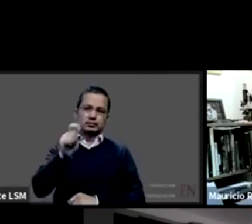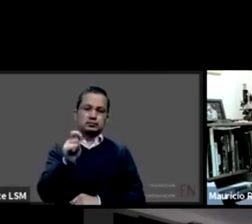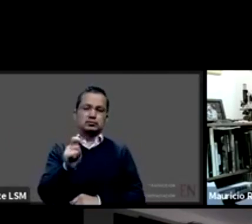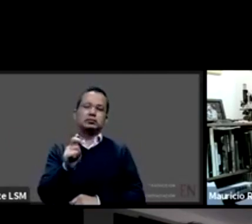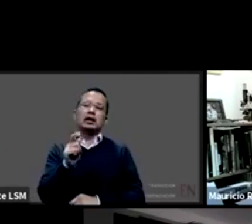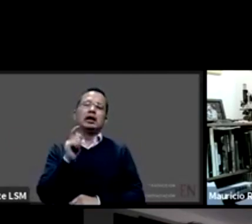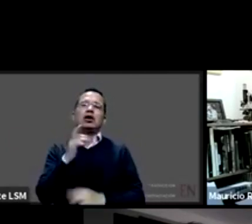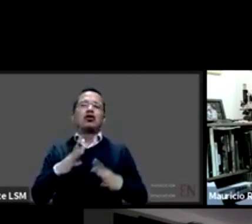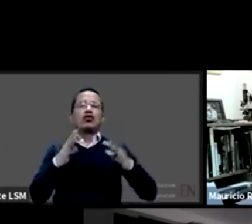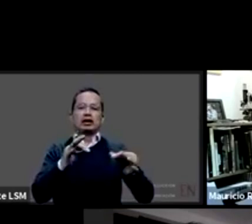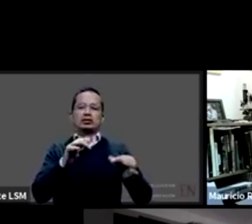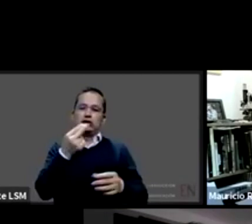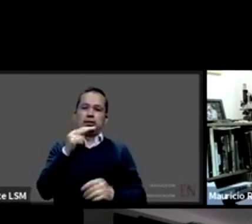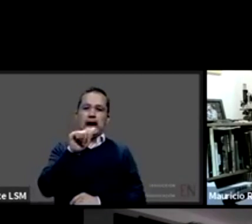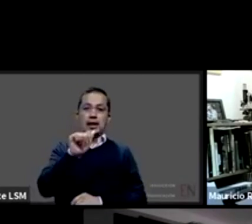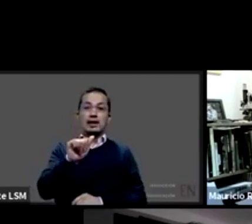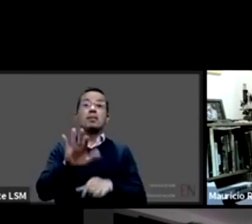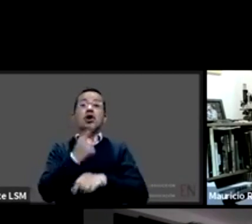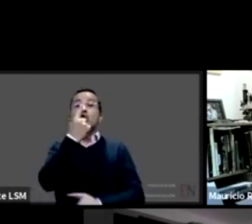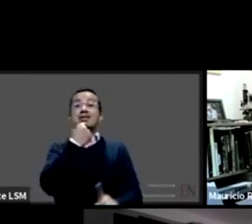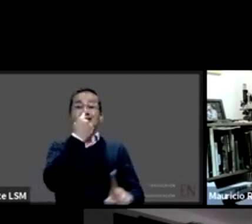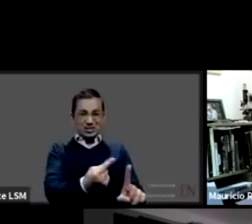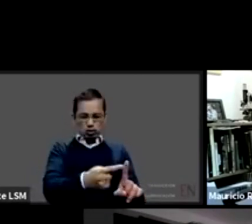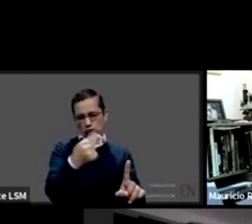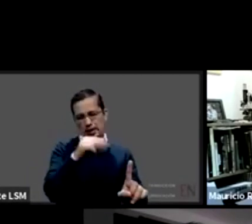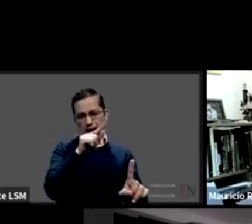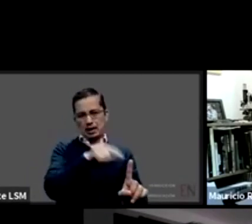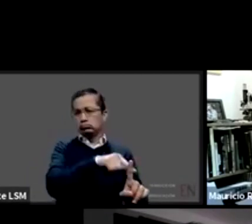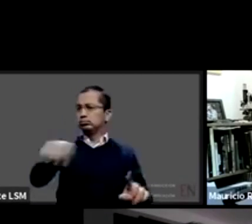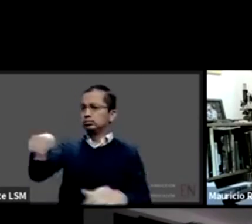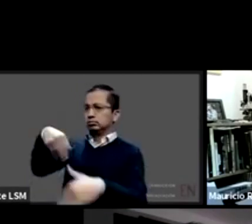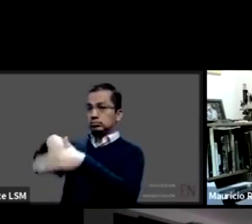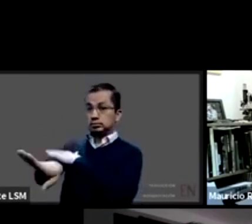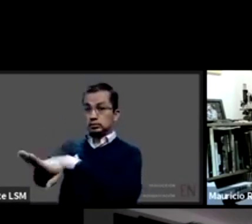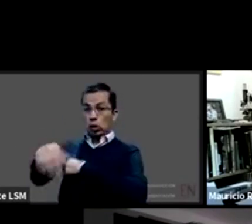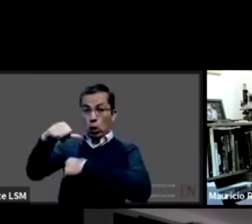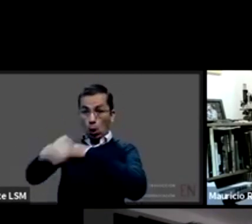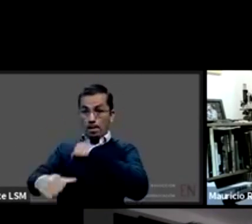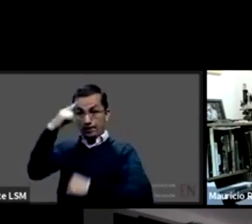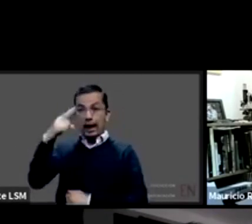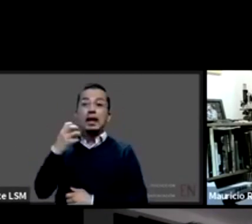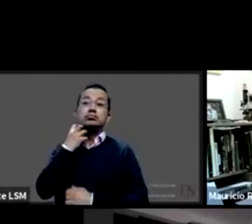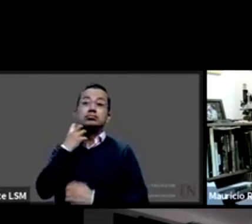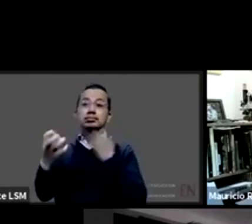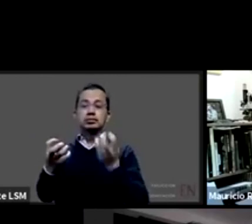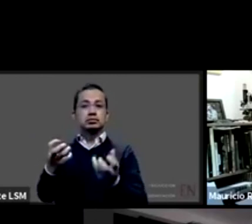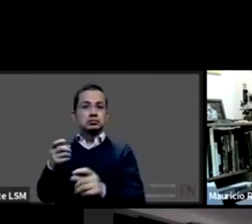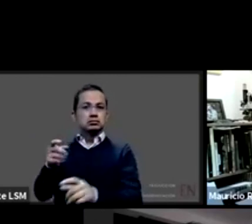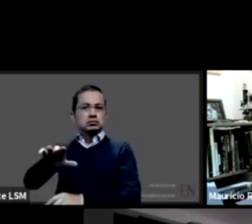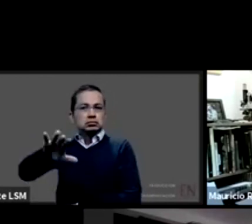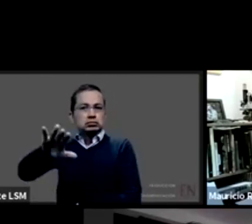que entró a quirófano por unas por unas amígdalas terminó donando sus órganos sus padres